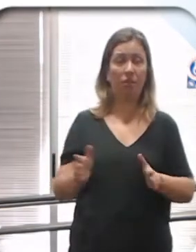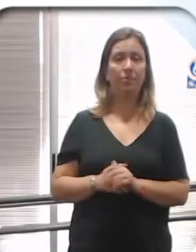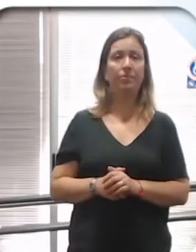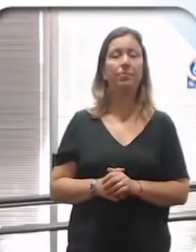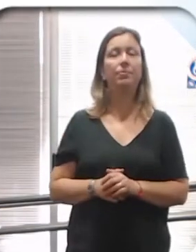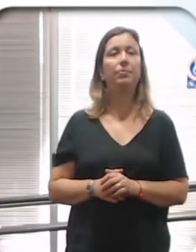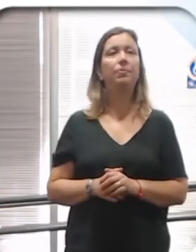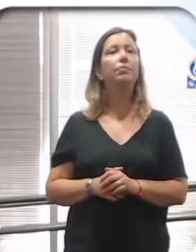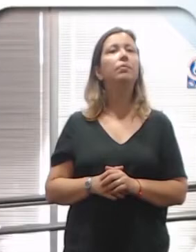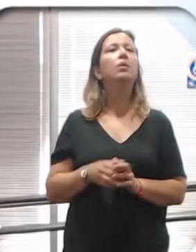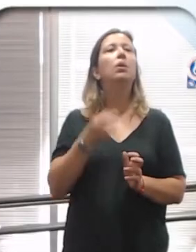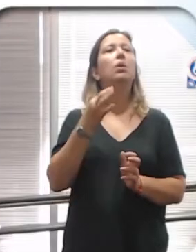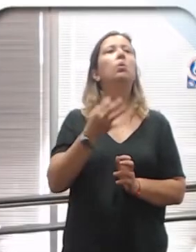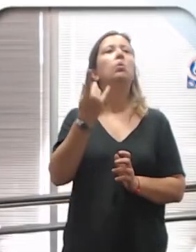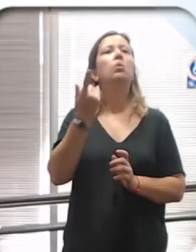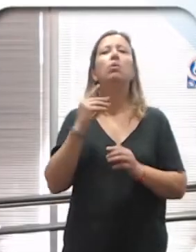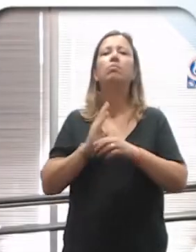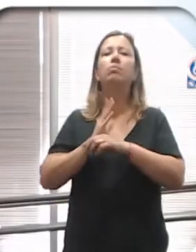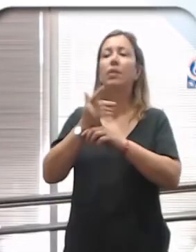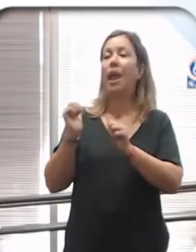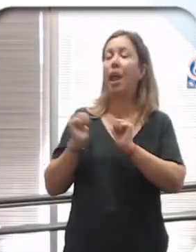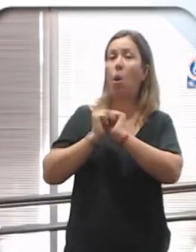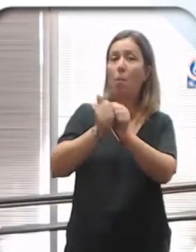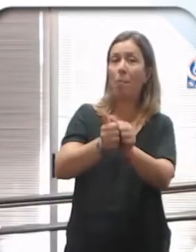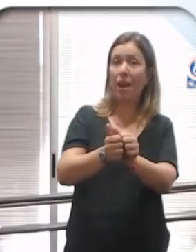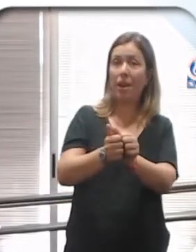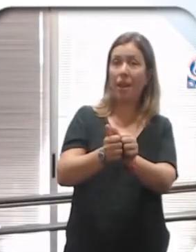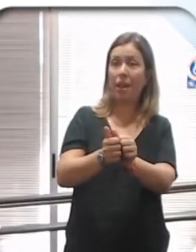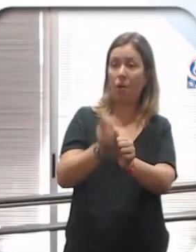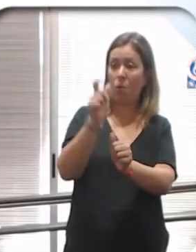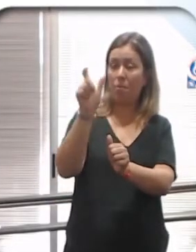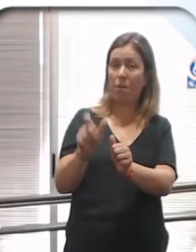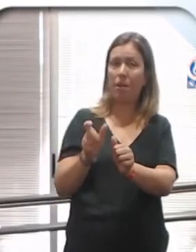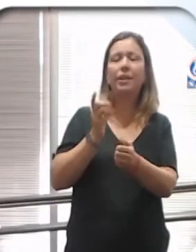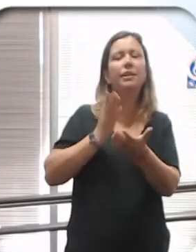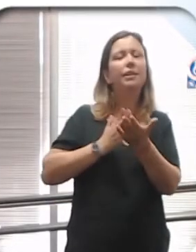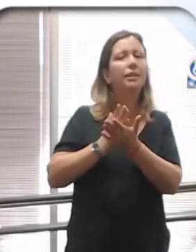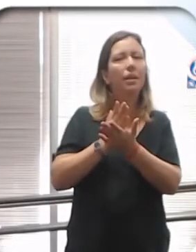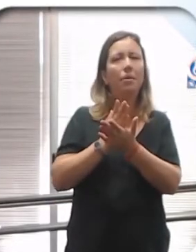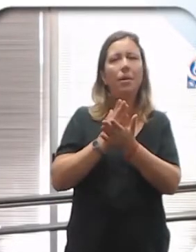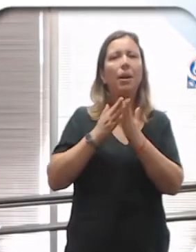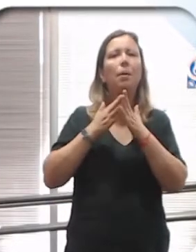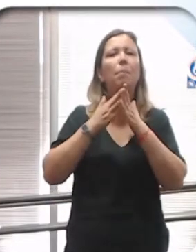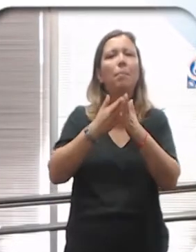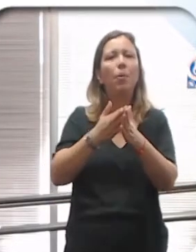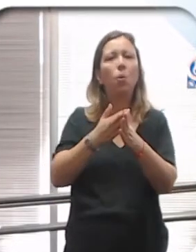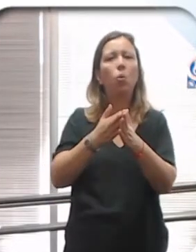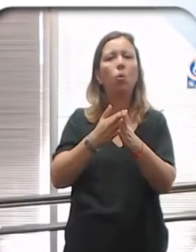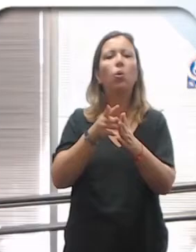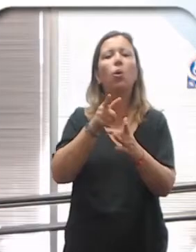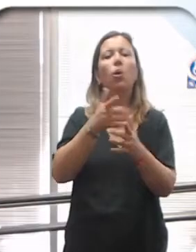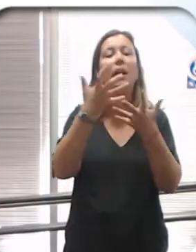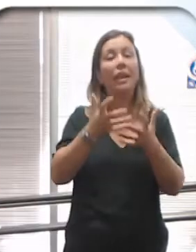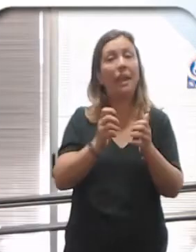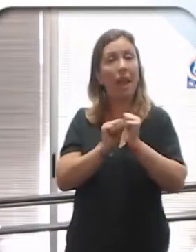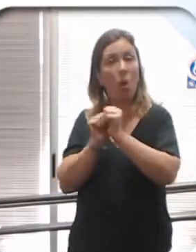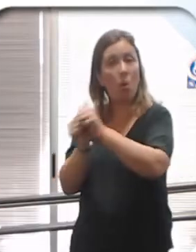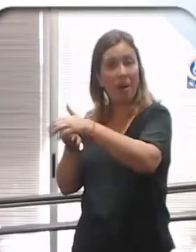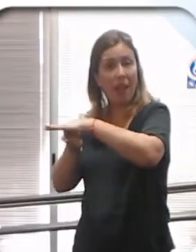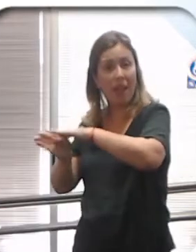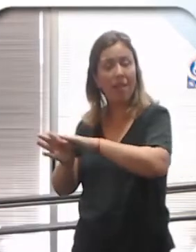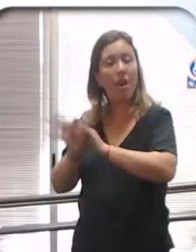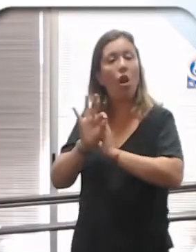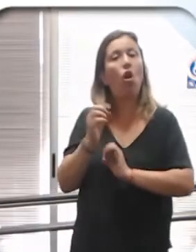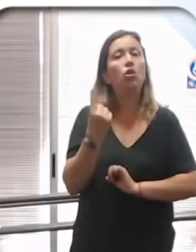caso de que acudan al servicio con un acompañante, siempre hay que preguntar si quieren entrar solos o acompañados.